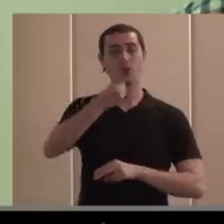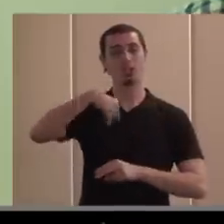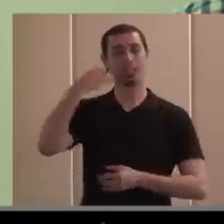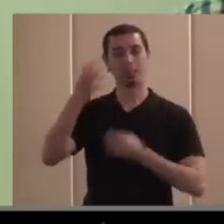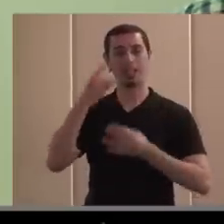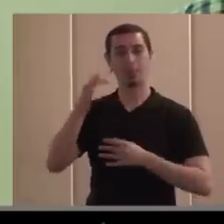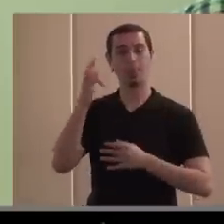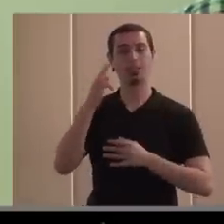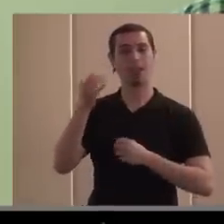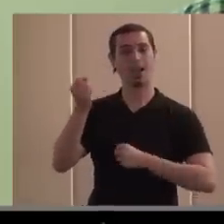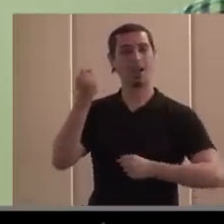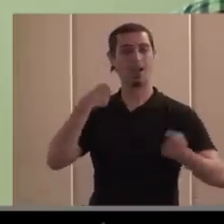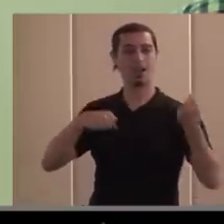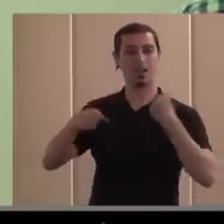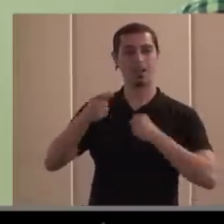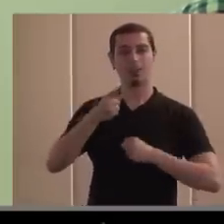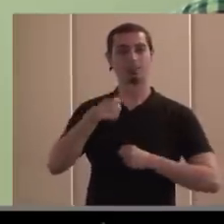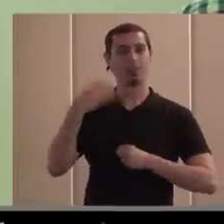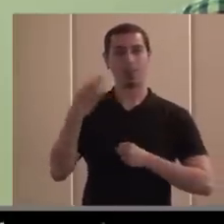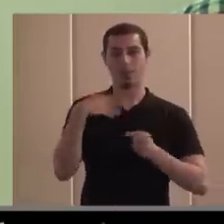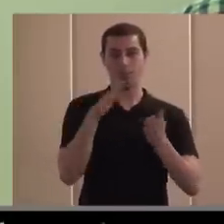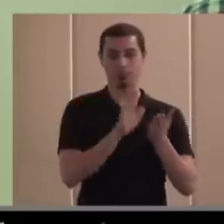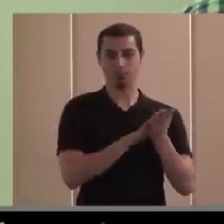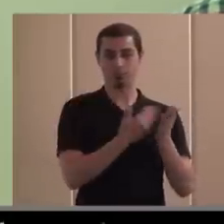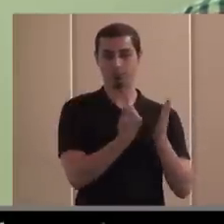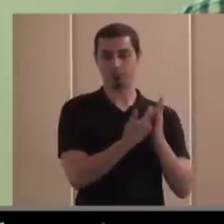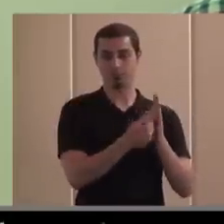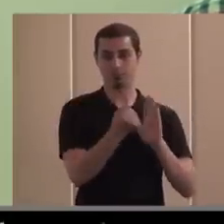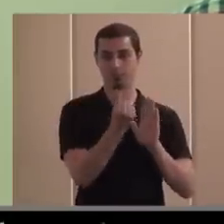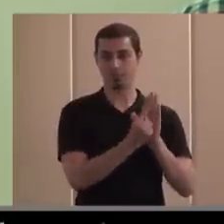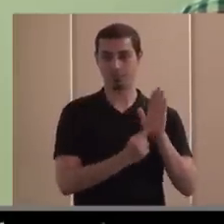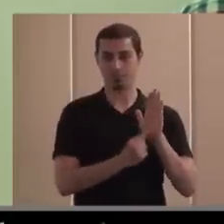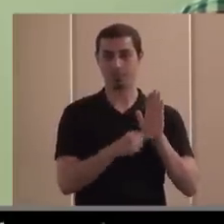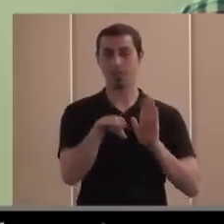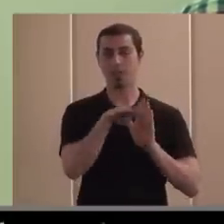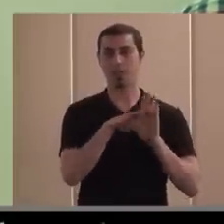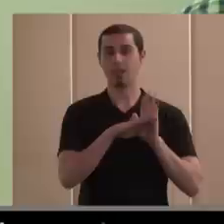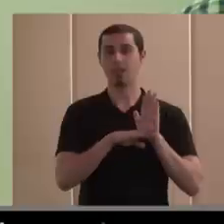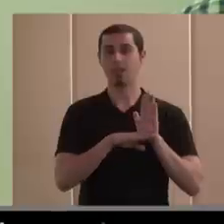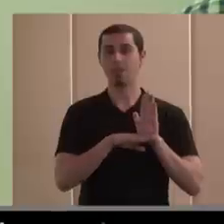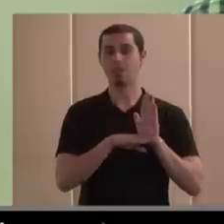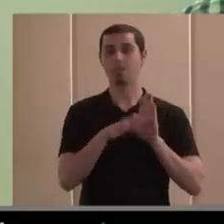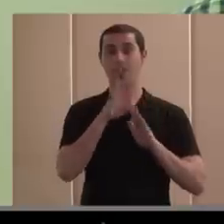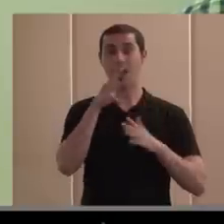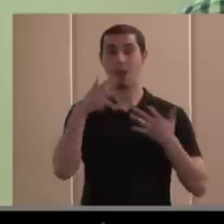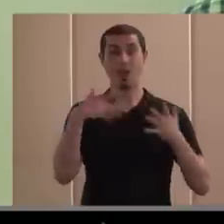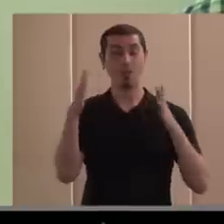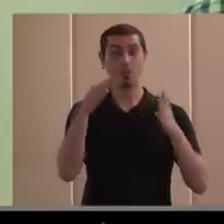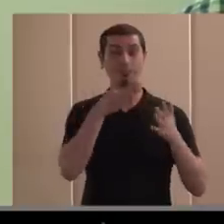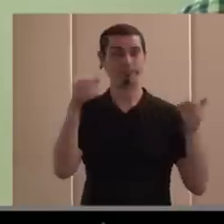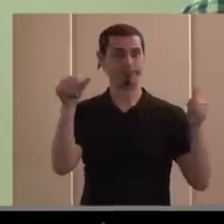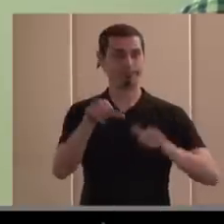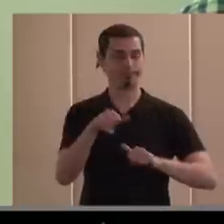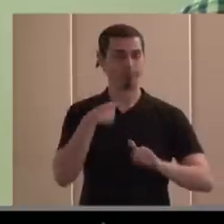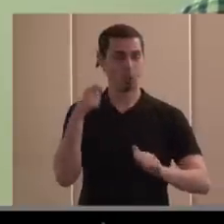principios de actuación se basan en ese criterio y en los tiempos que corren la situación económica en que